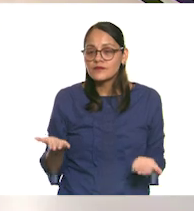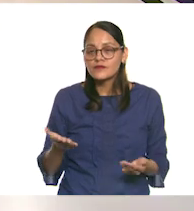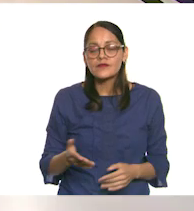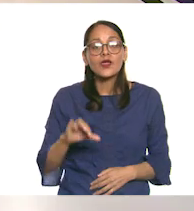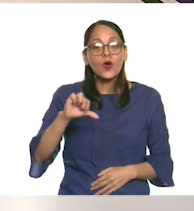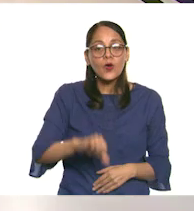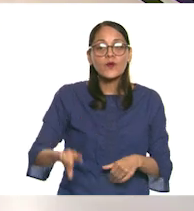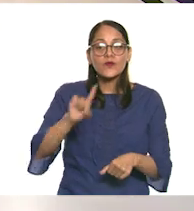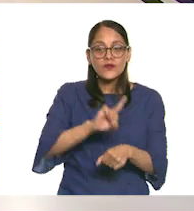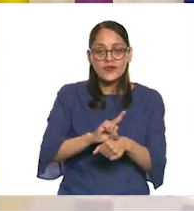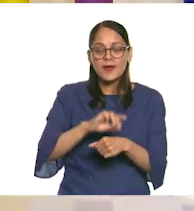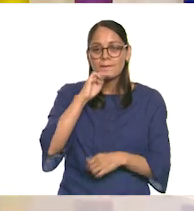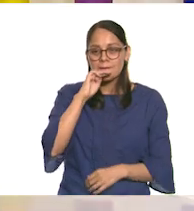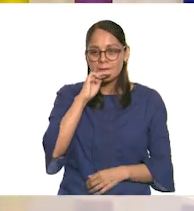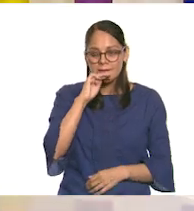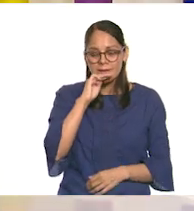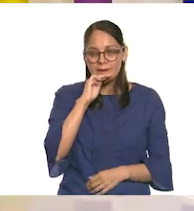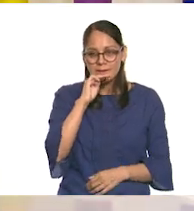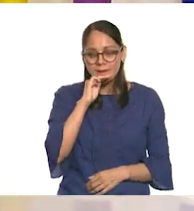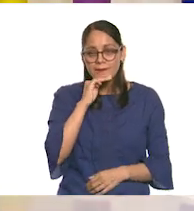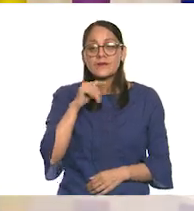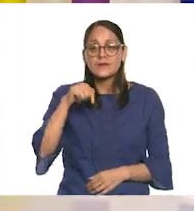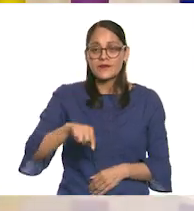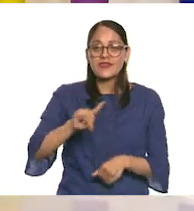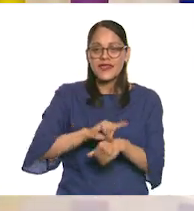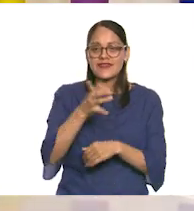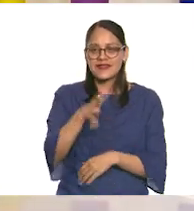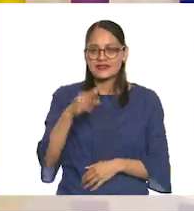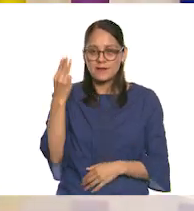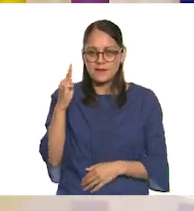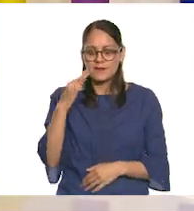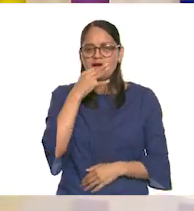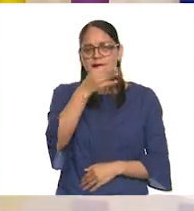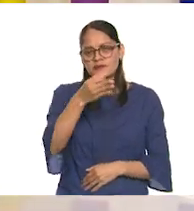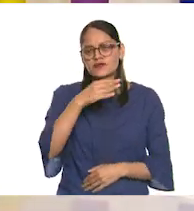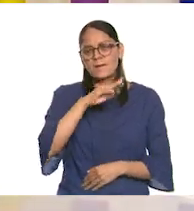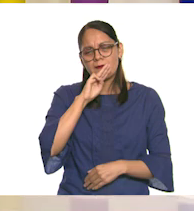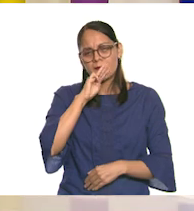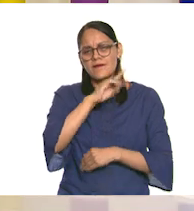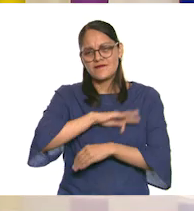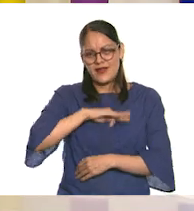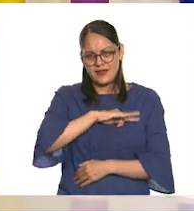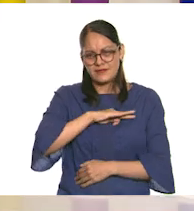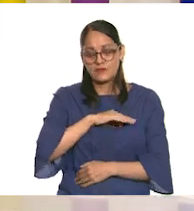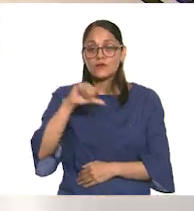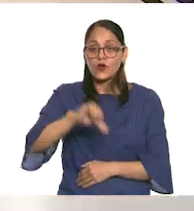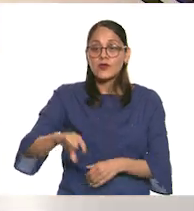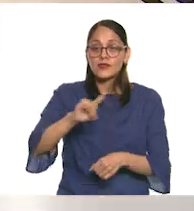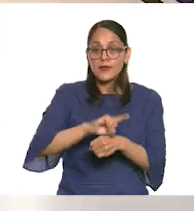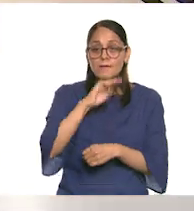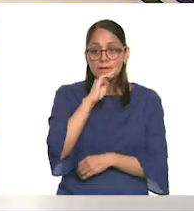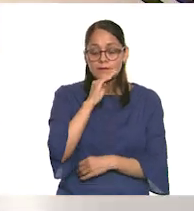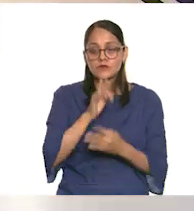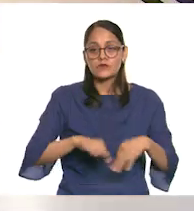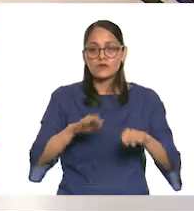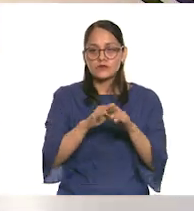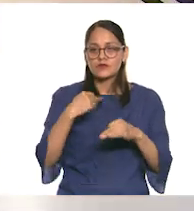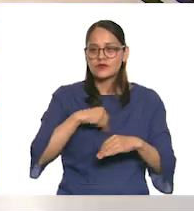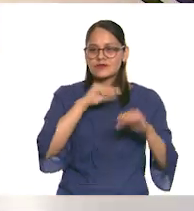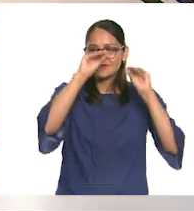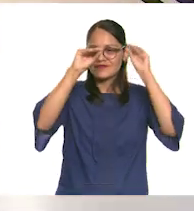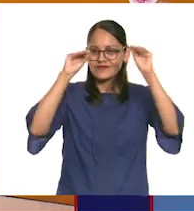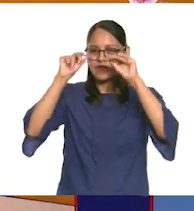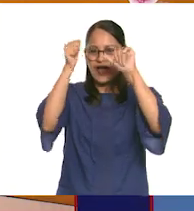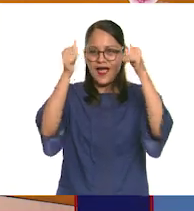Hoy estamos celebrando a nuestras mamás. Hoy es 10 de mayo. ¡Felicidades a todas las mamás! Hoy vamos a celebrar a nuestras mamás haciendo una instalación